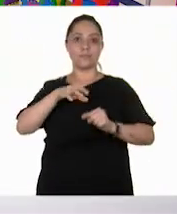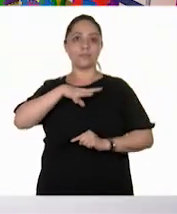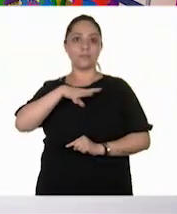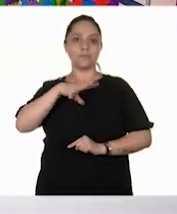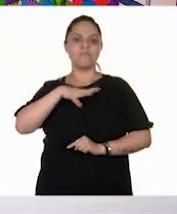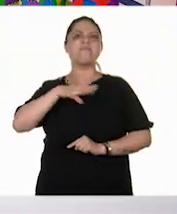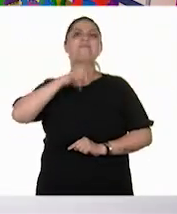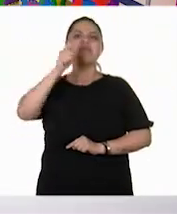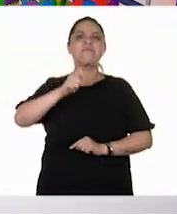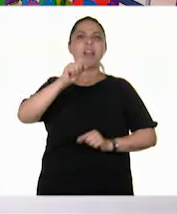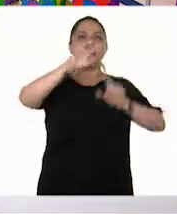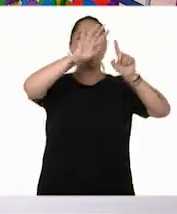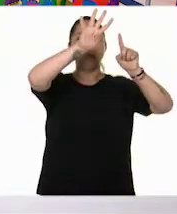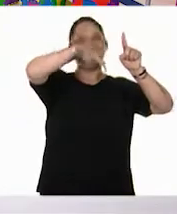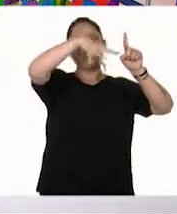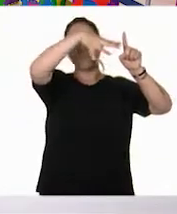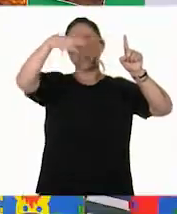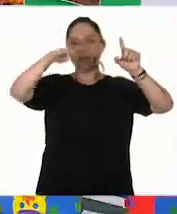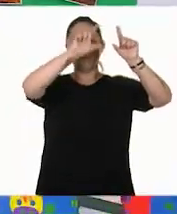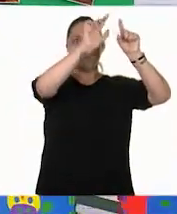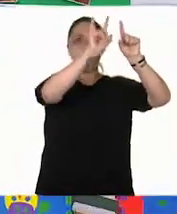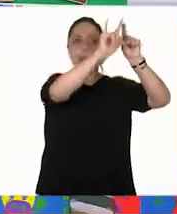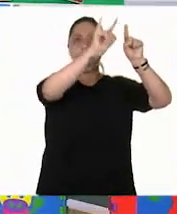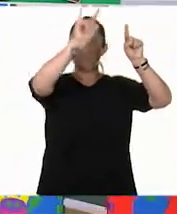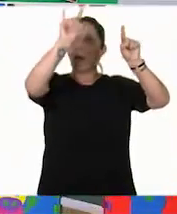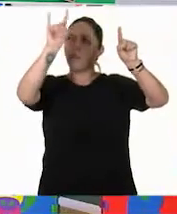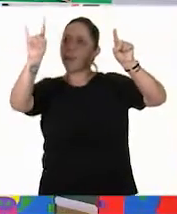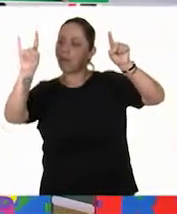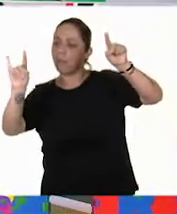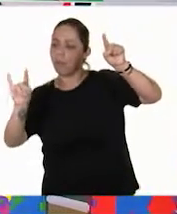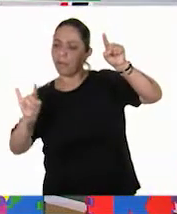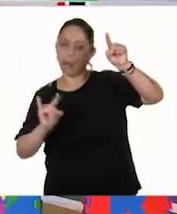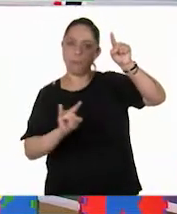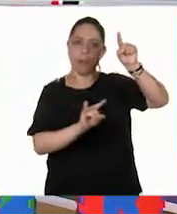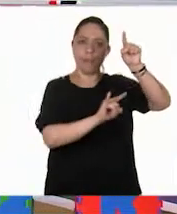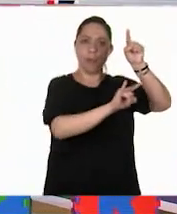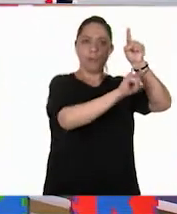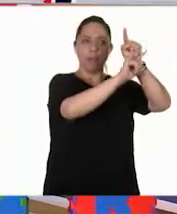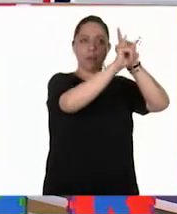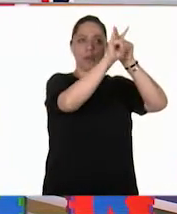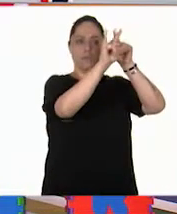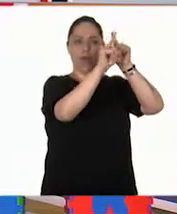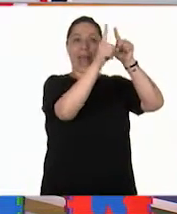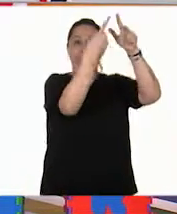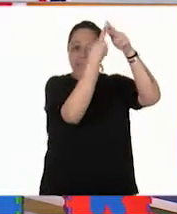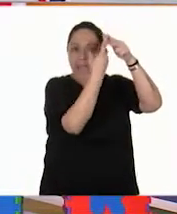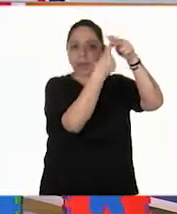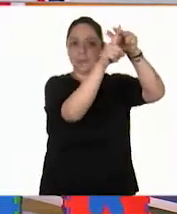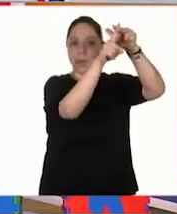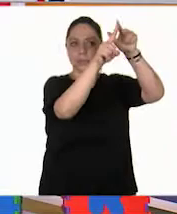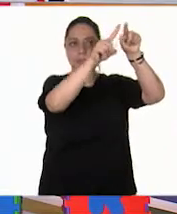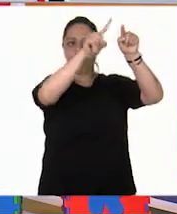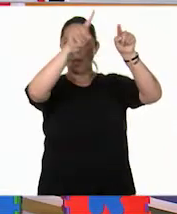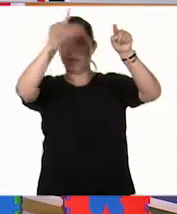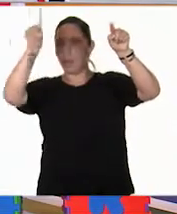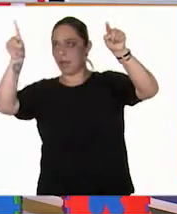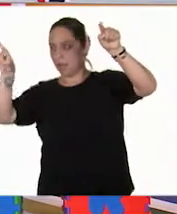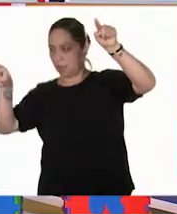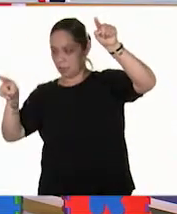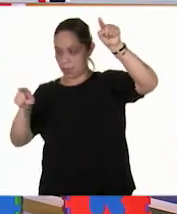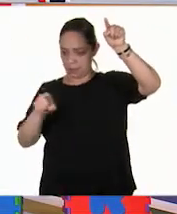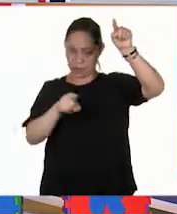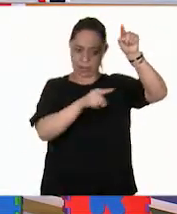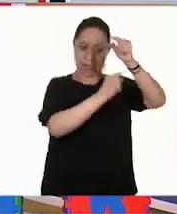un tablero con diferentes casillas. Las casillas nos indican desde la salida hasta llegar a la meta.